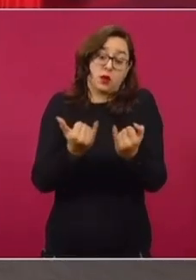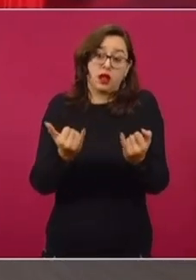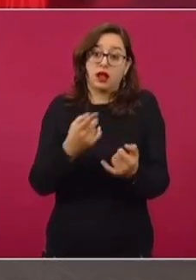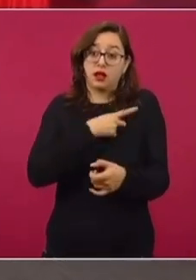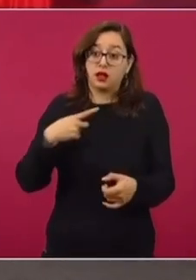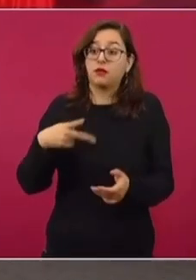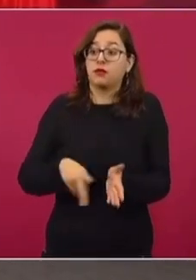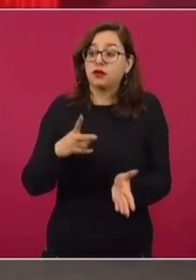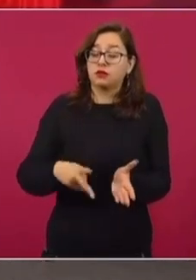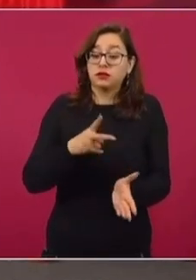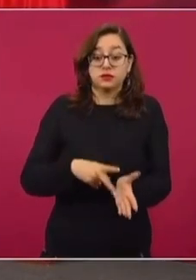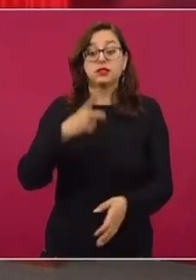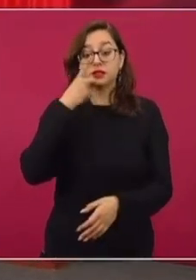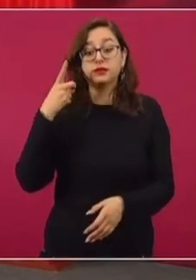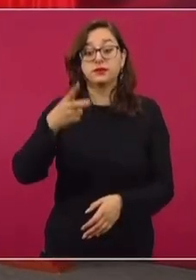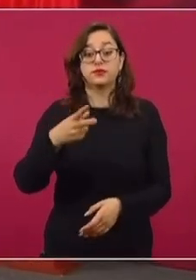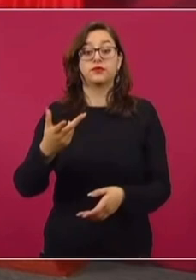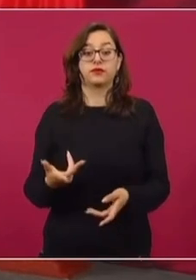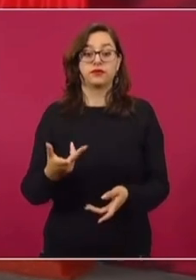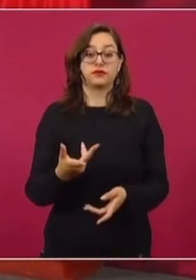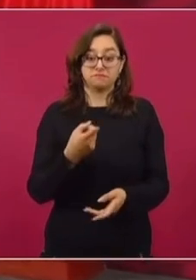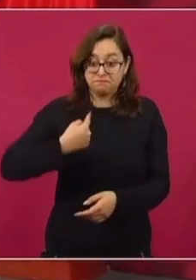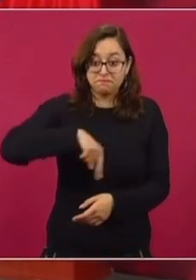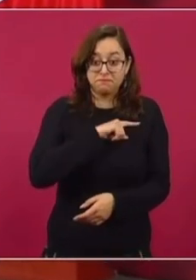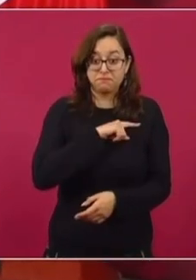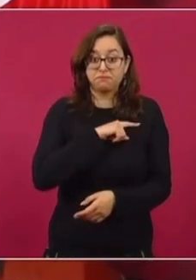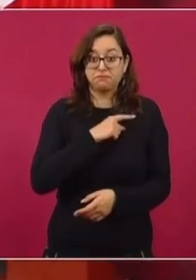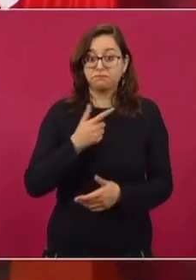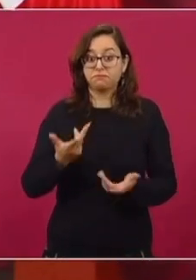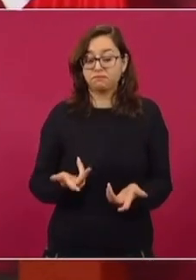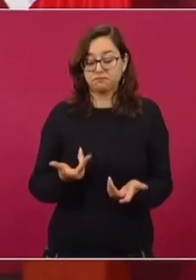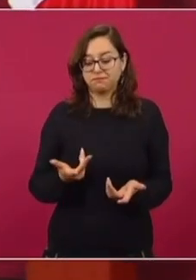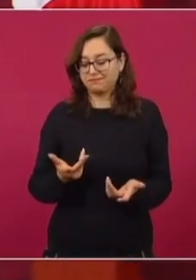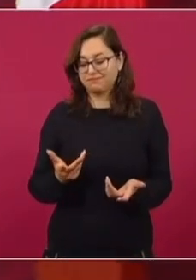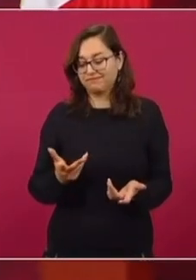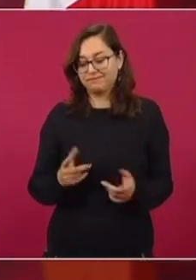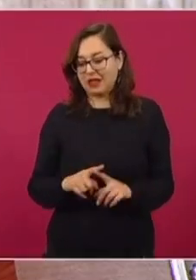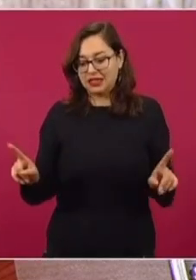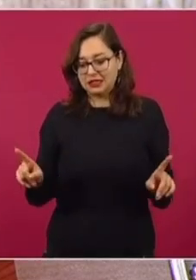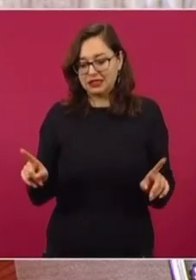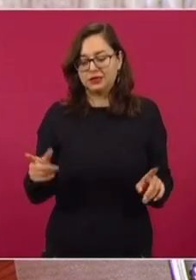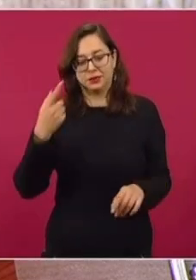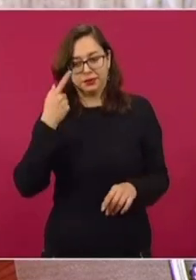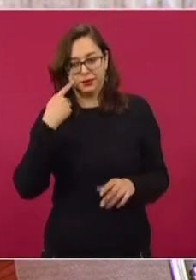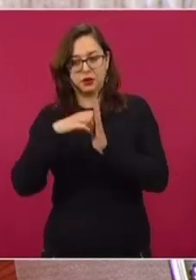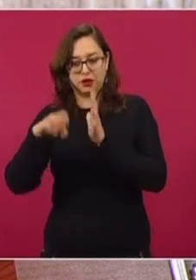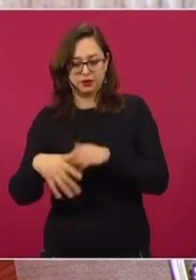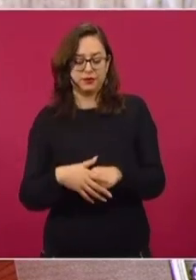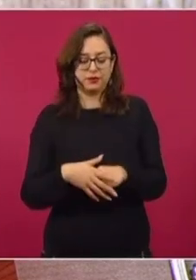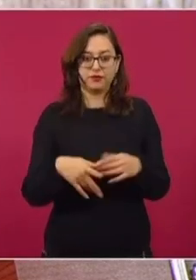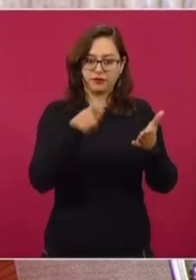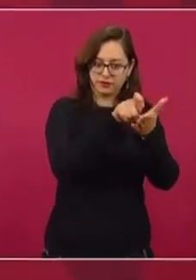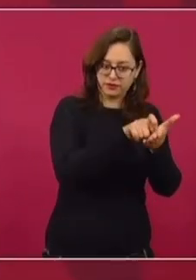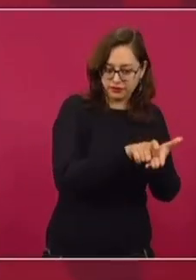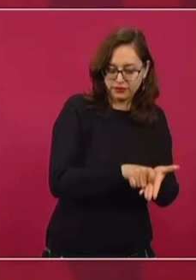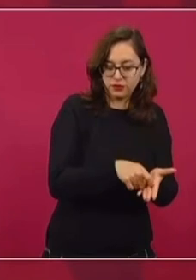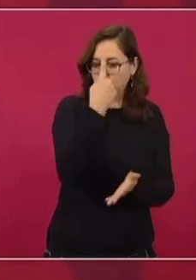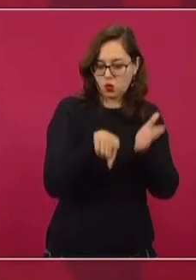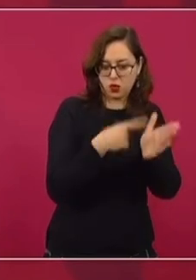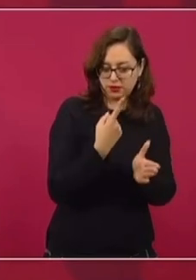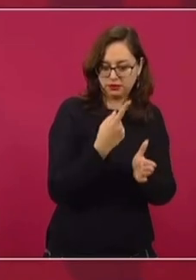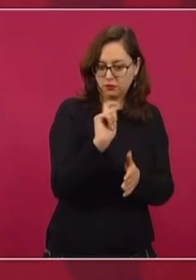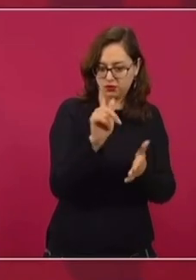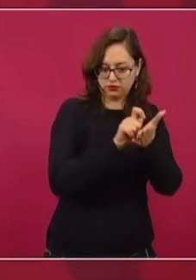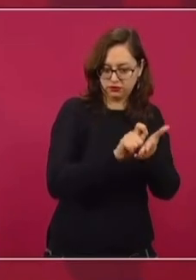repitiendo. Y he dicho también en otras ocasiones que la diferencia entre un escritor y un dirigente es que el escritor no debe de repetirse,